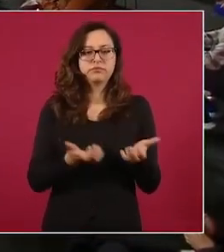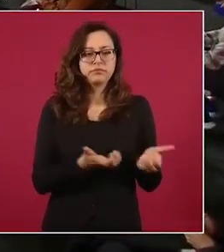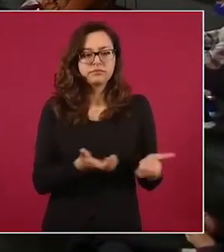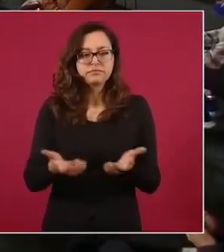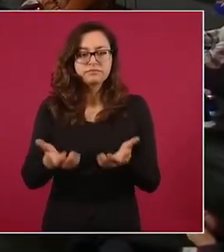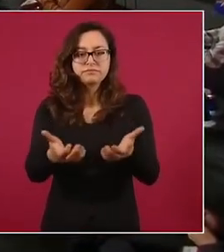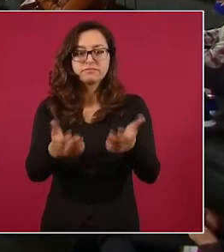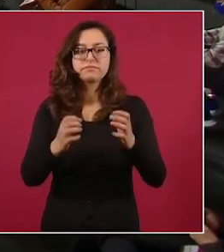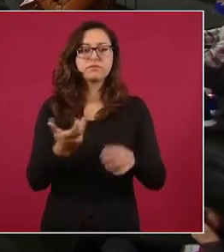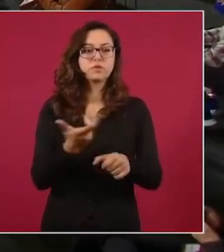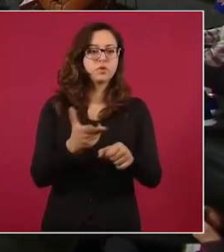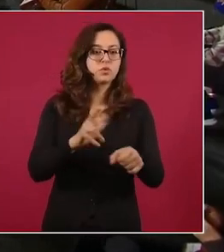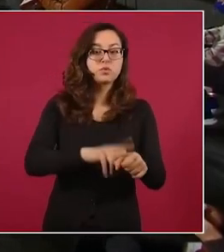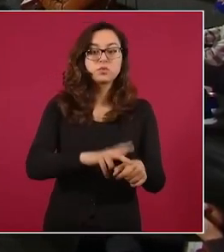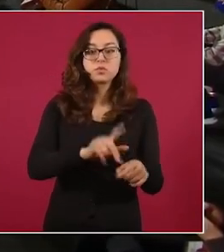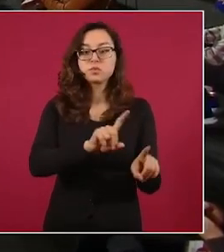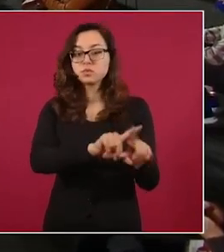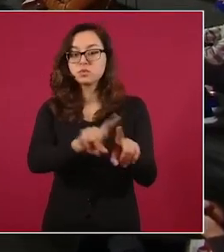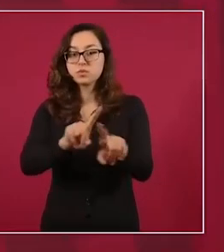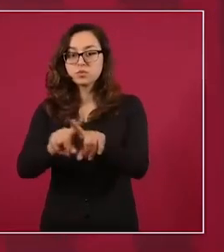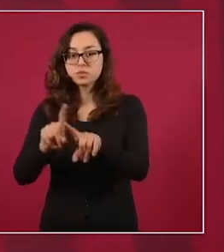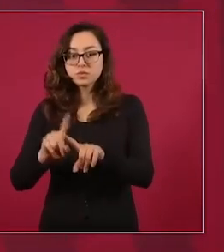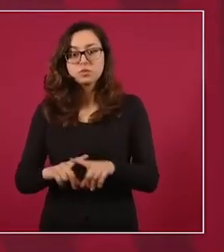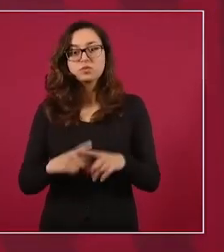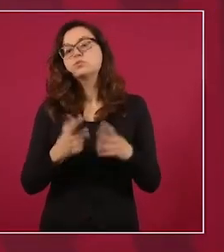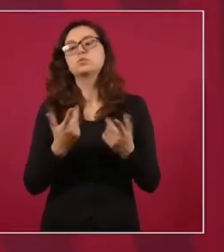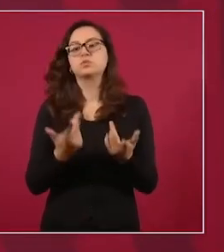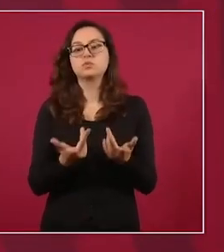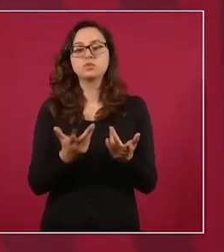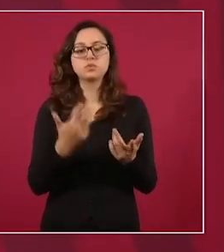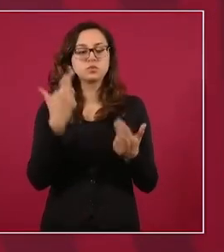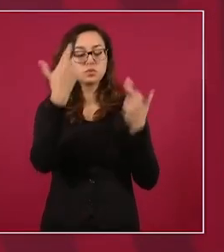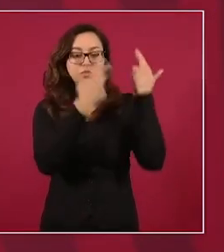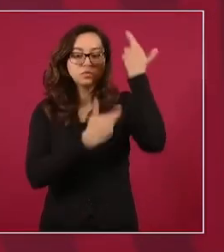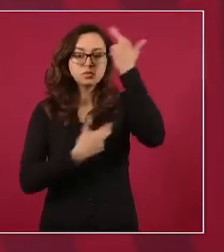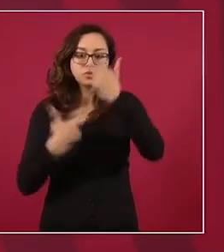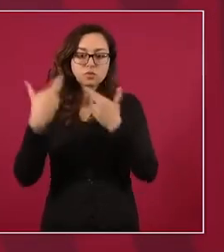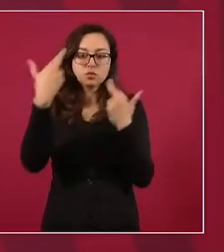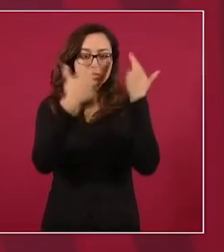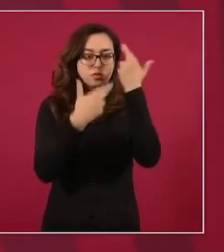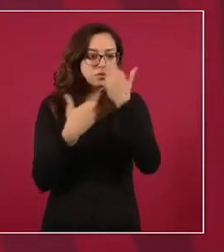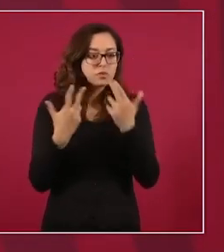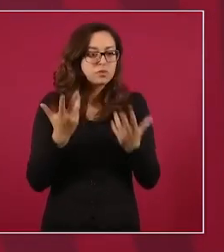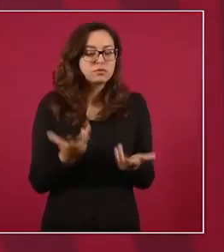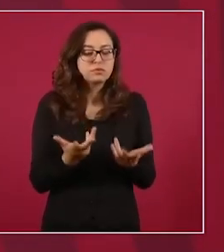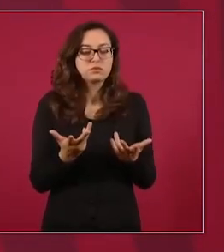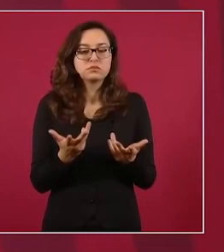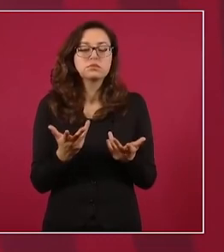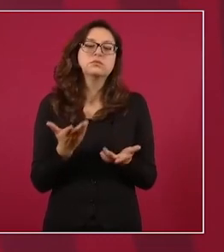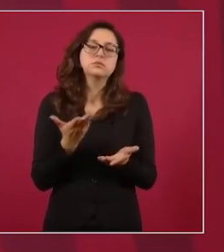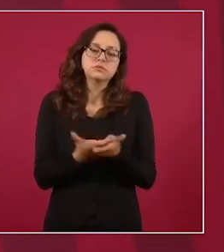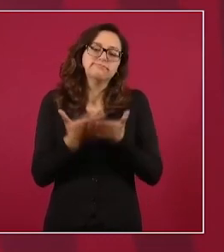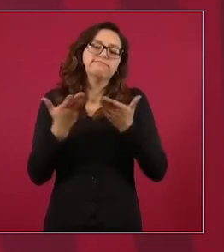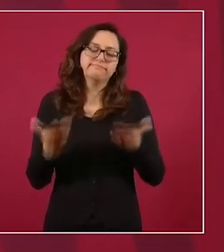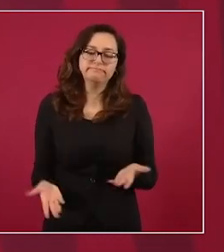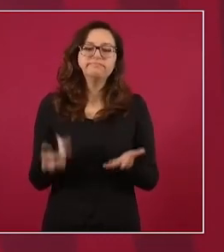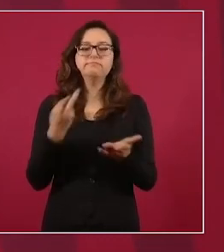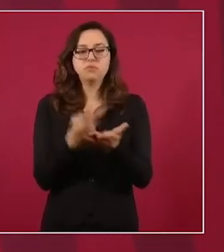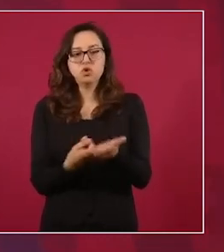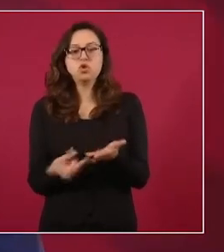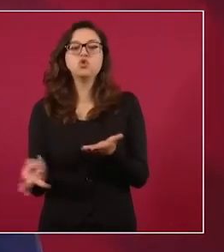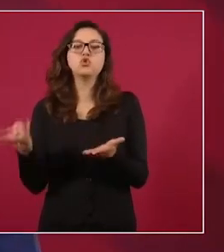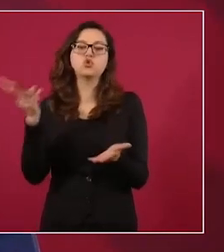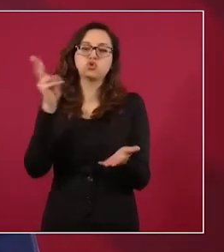y ya se van a quedar allá quienes estaban trabajando para ampliar